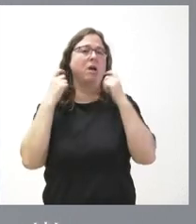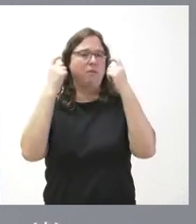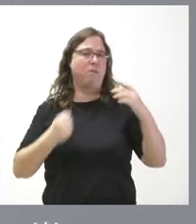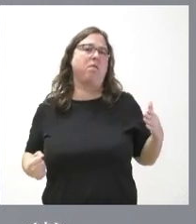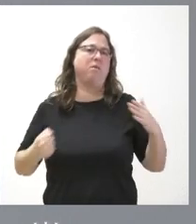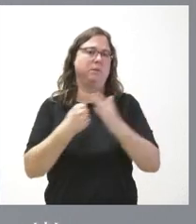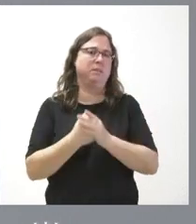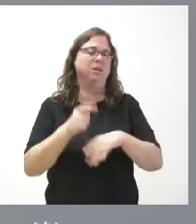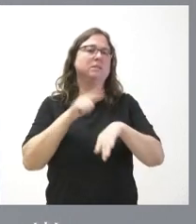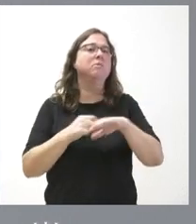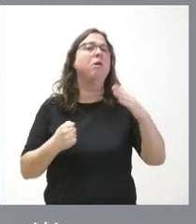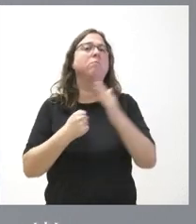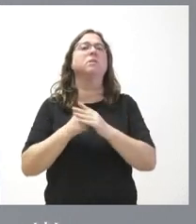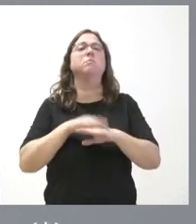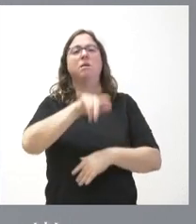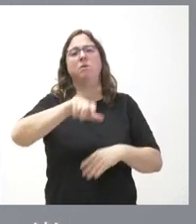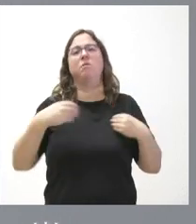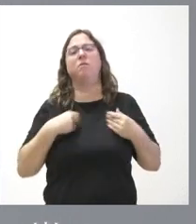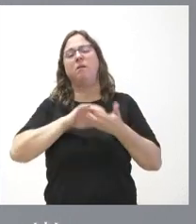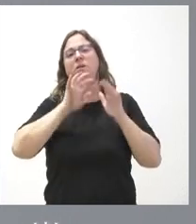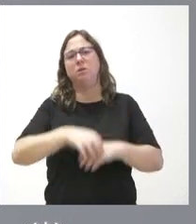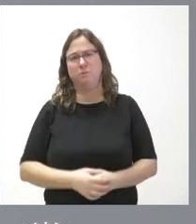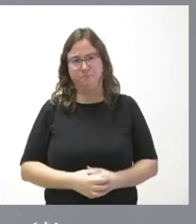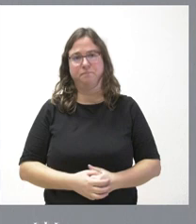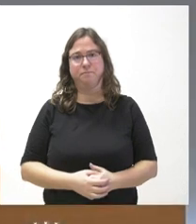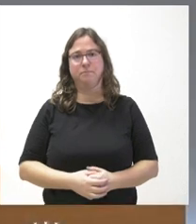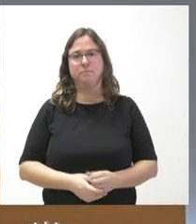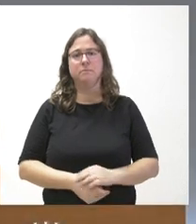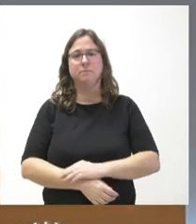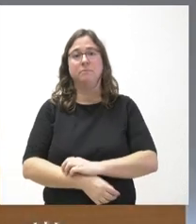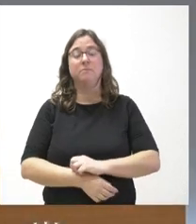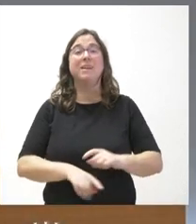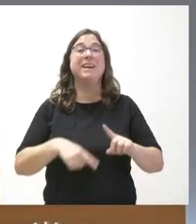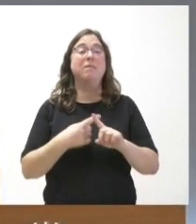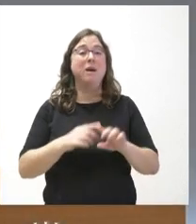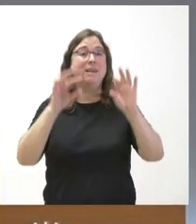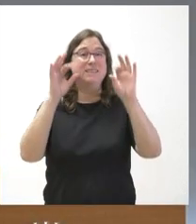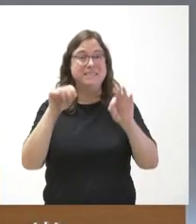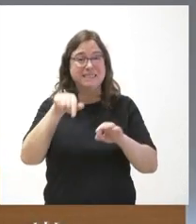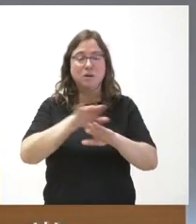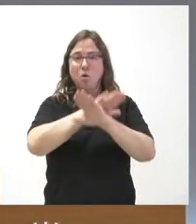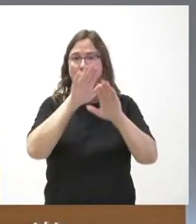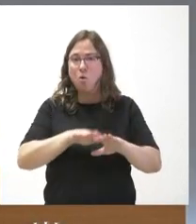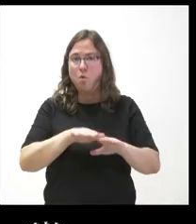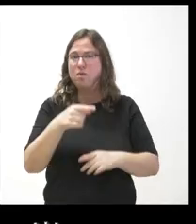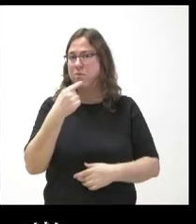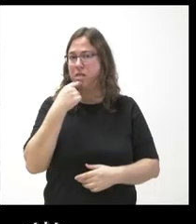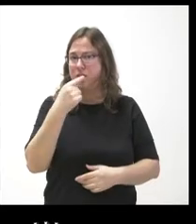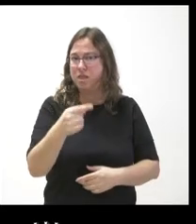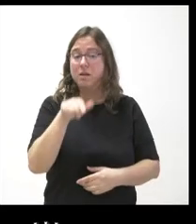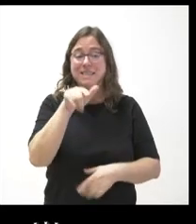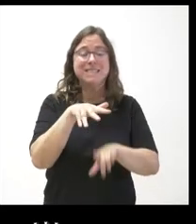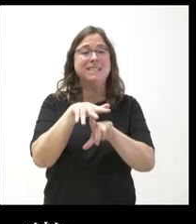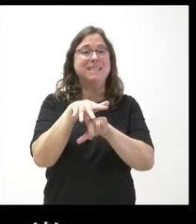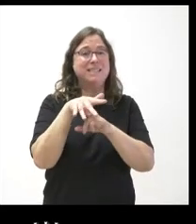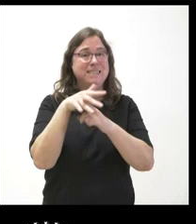máximo tiempo a la gente de Castilla y León que es la que merece nuestra atención y precisamente por esto último que indica no cree que estas situaciones